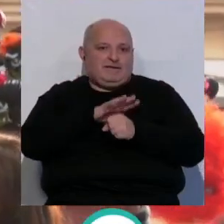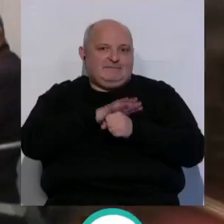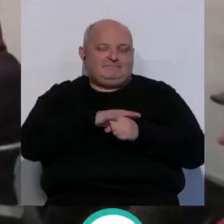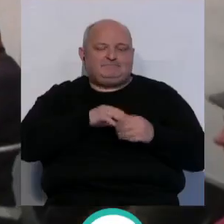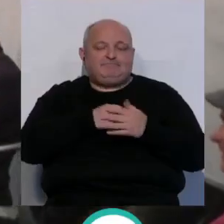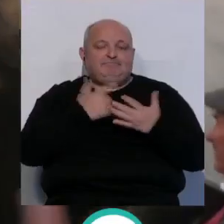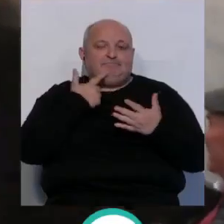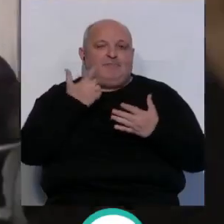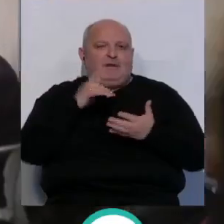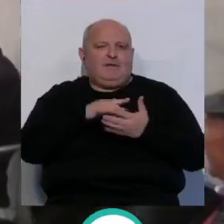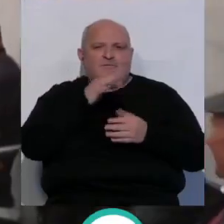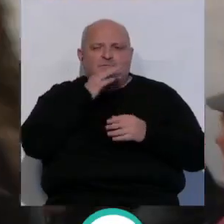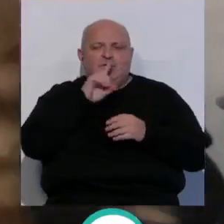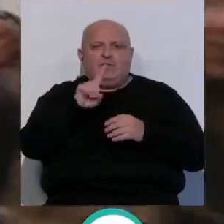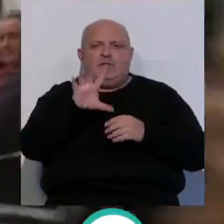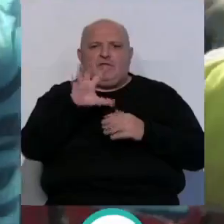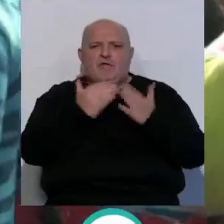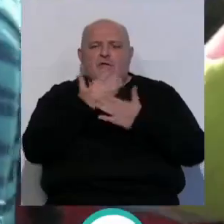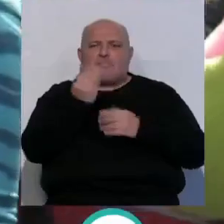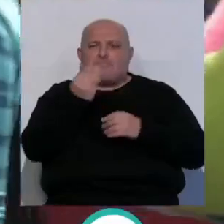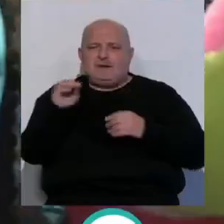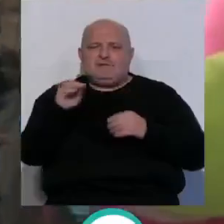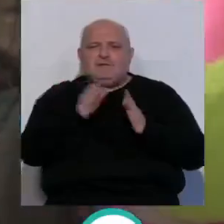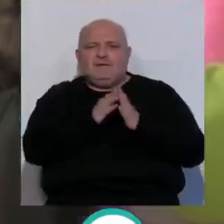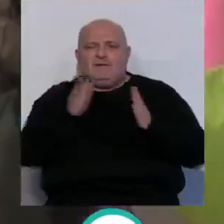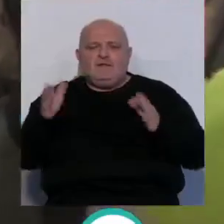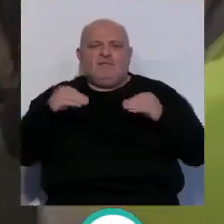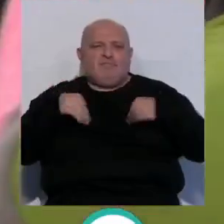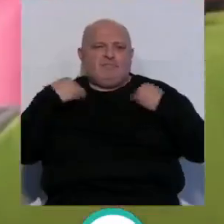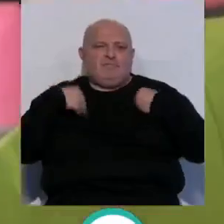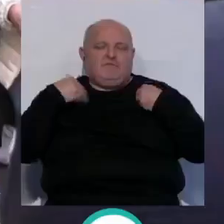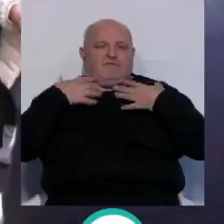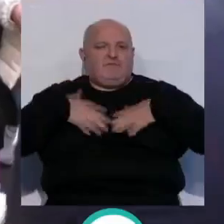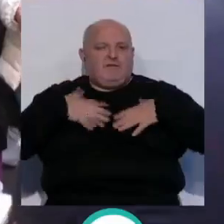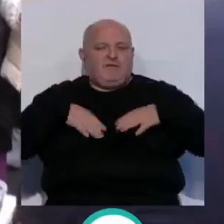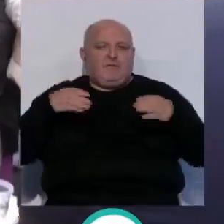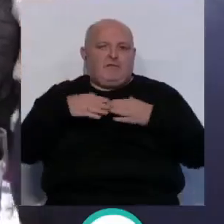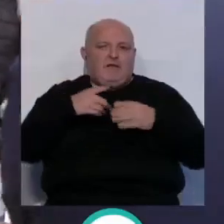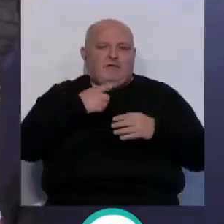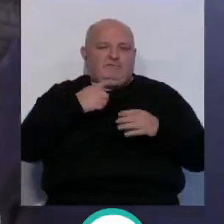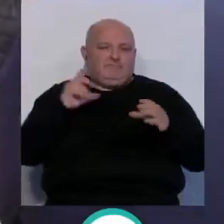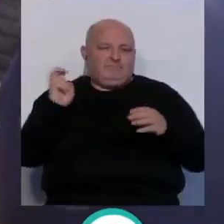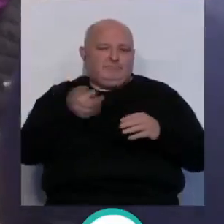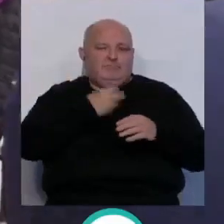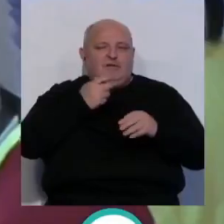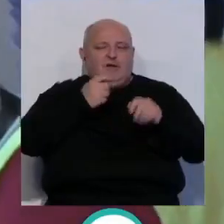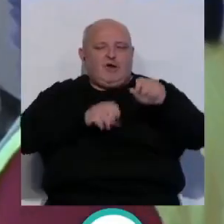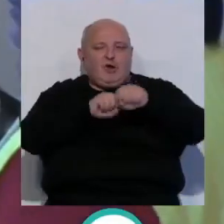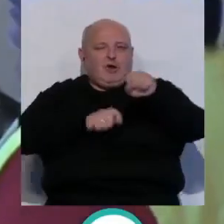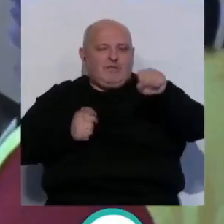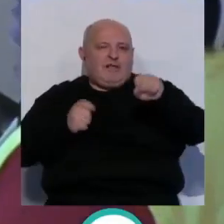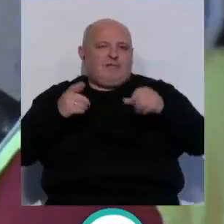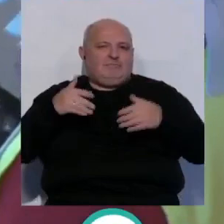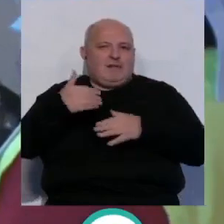De esta forma, por delante, casi cinco días intensos para seguir disfrutando de disfraces, agrupaciones oficiales, romanceros, callejeras,